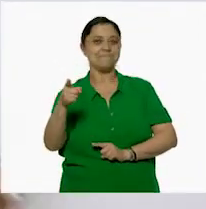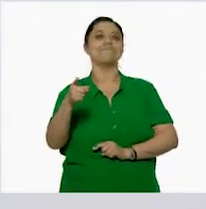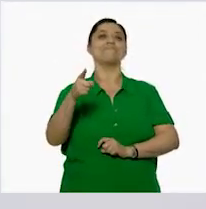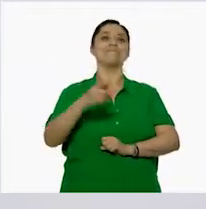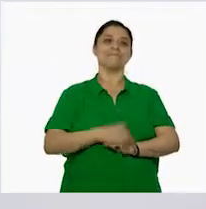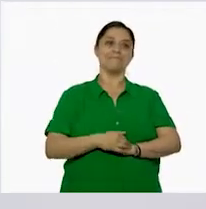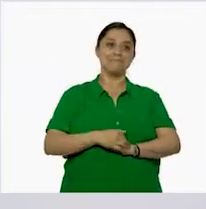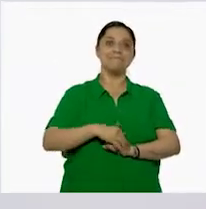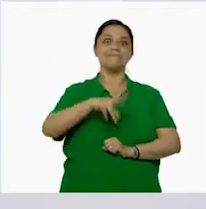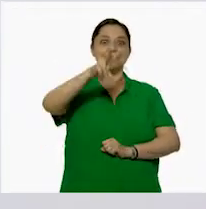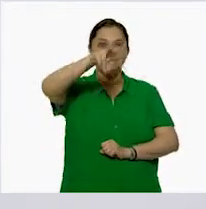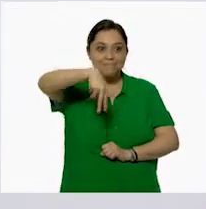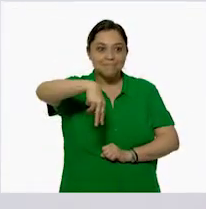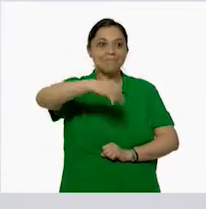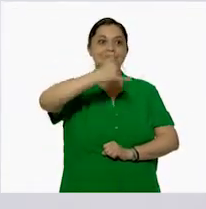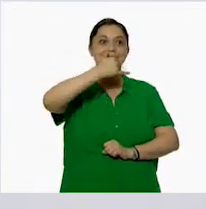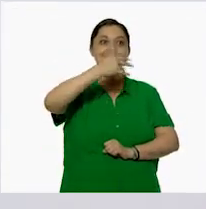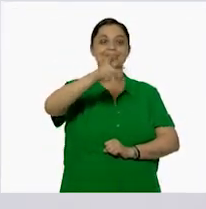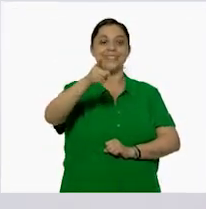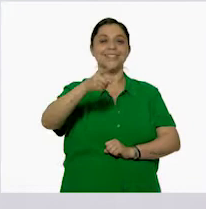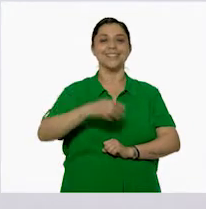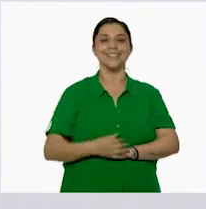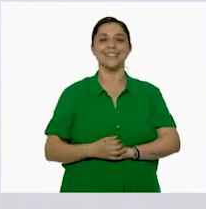es cierto! Sí es cierto.